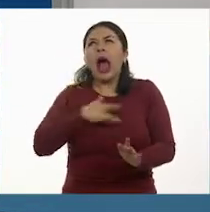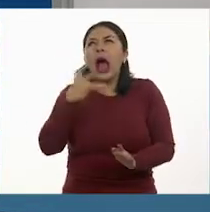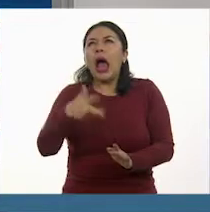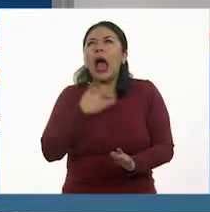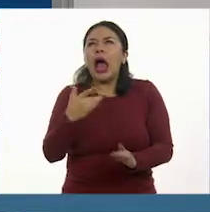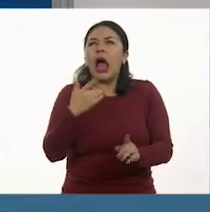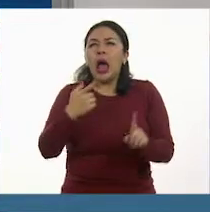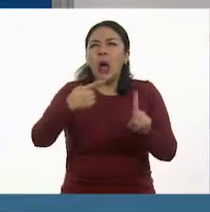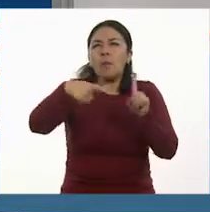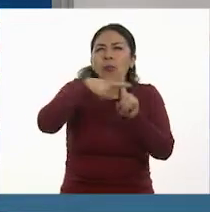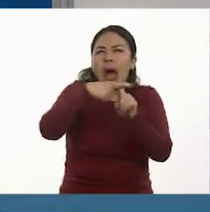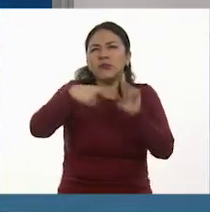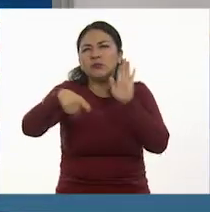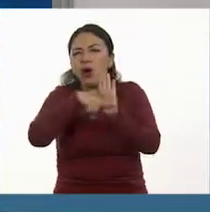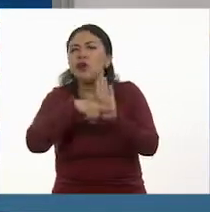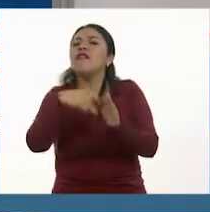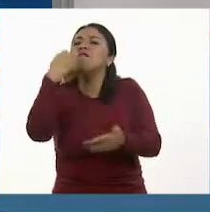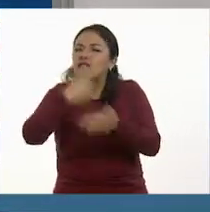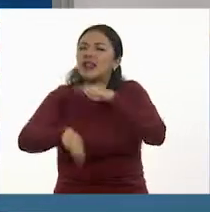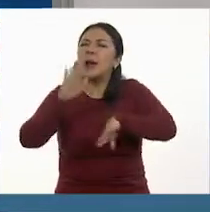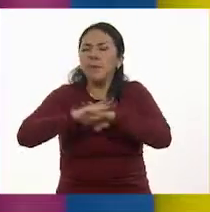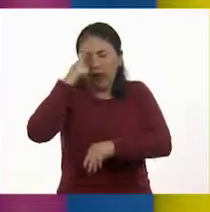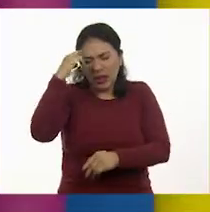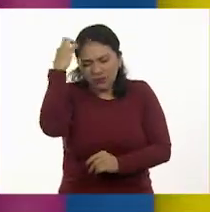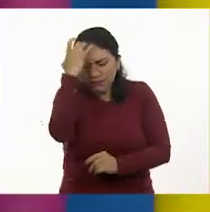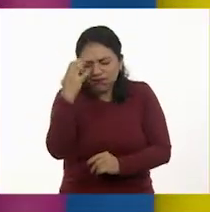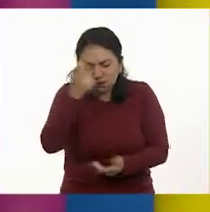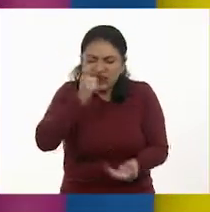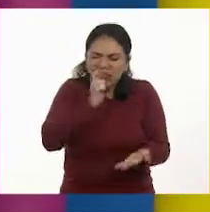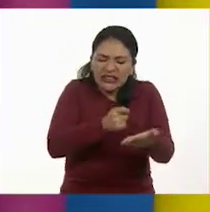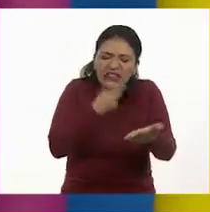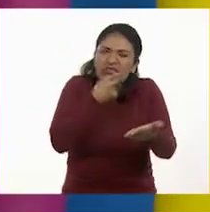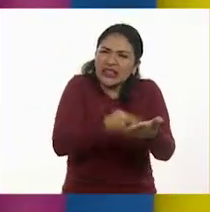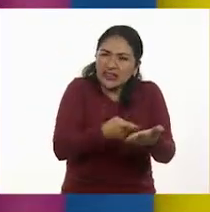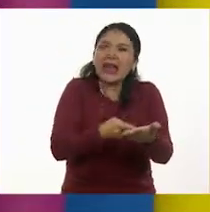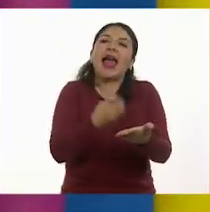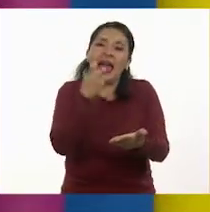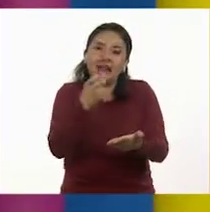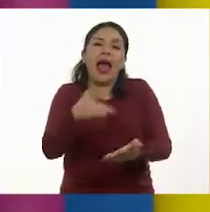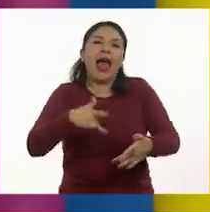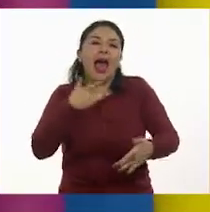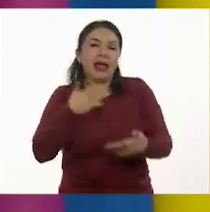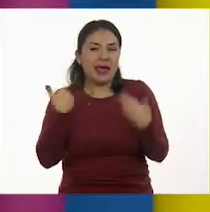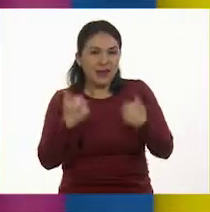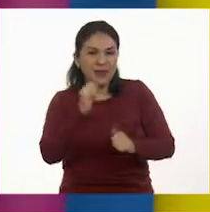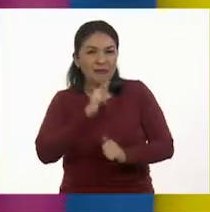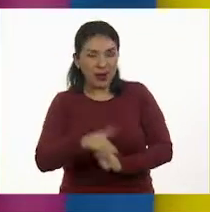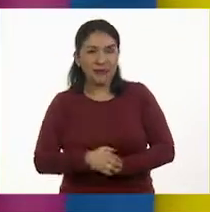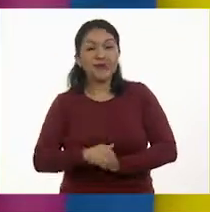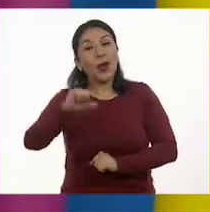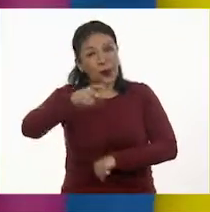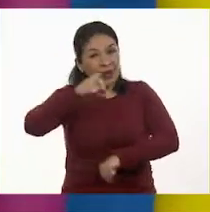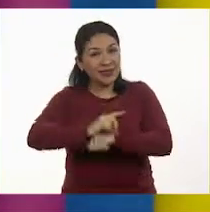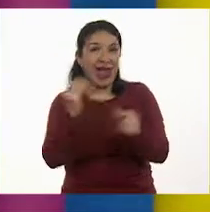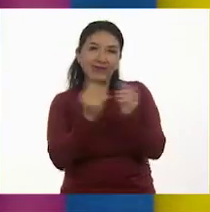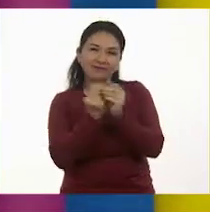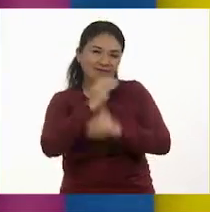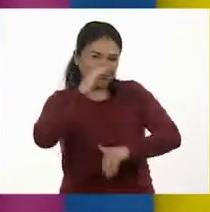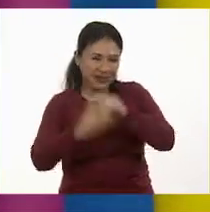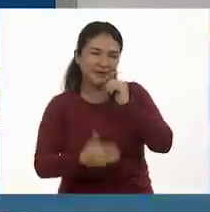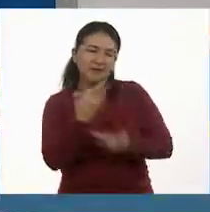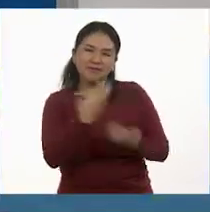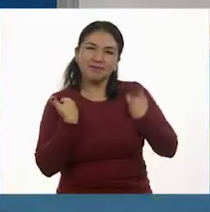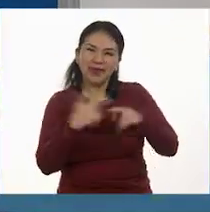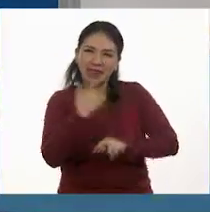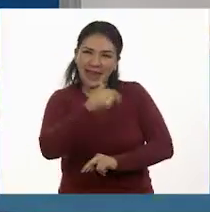reflexionar sobre lo que realmente significan. Muy bien. Pues, así ha llegado esta sesión a su fin. Gaby, como siempre, muchas